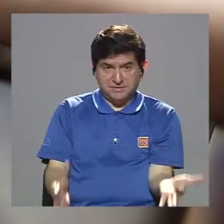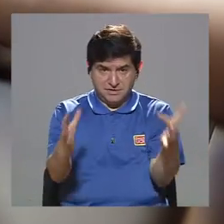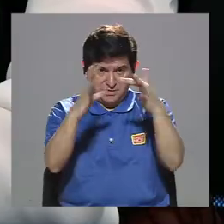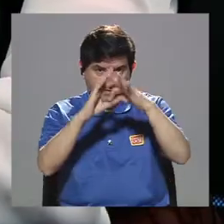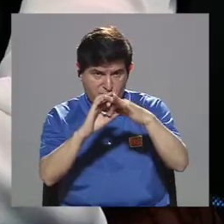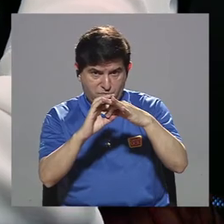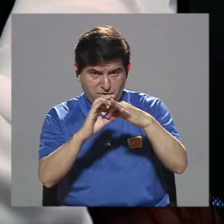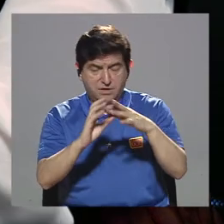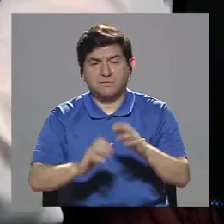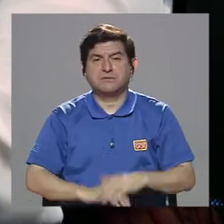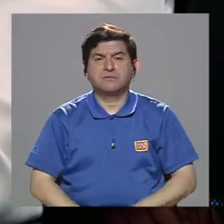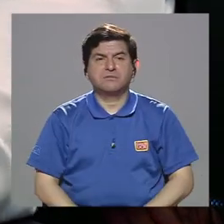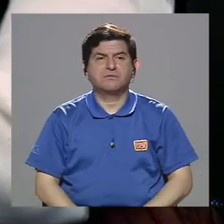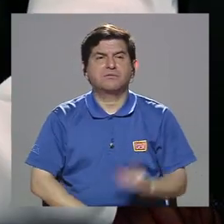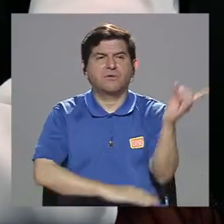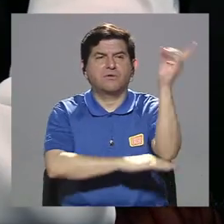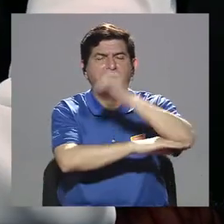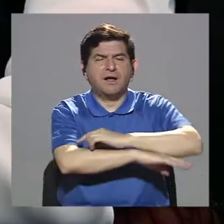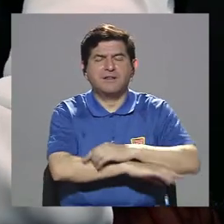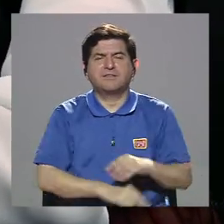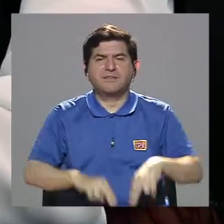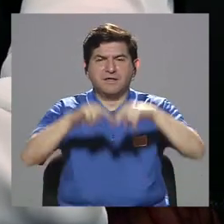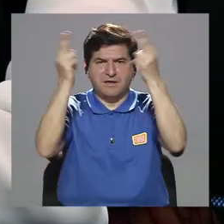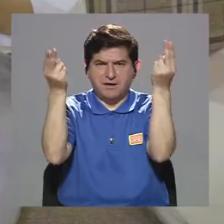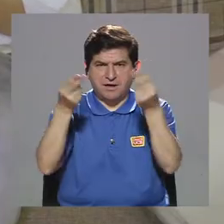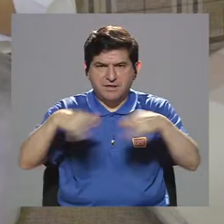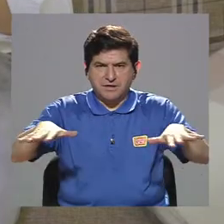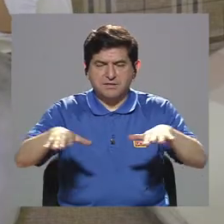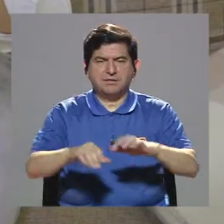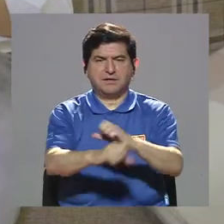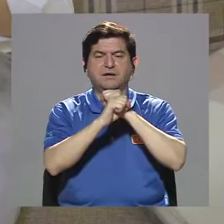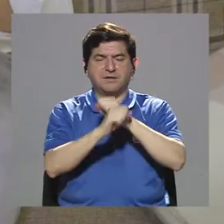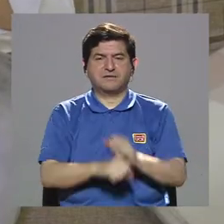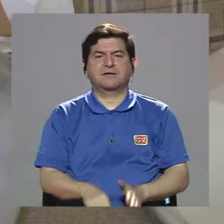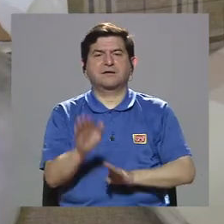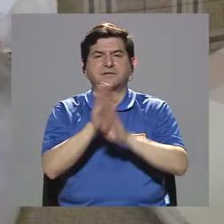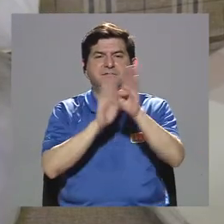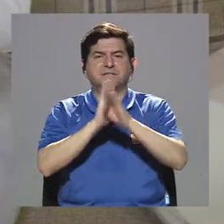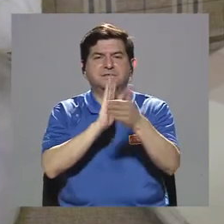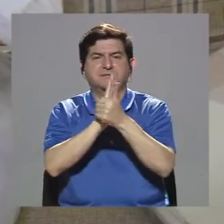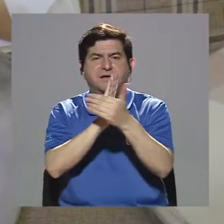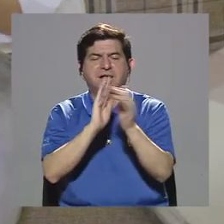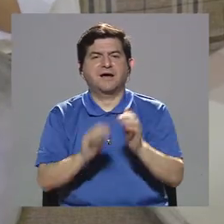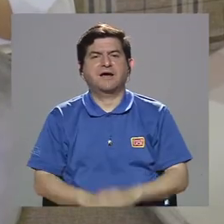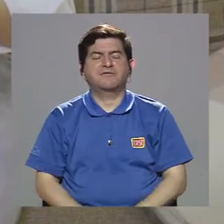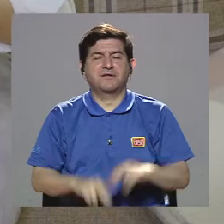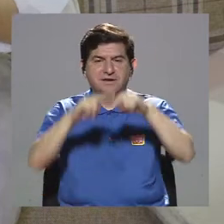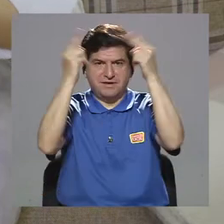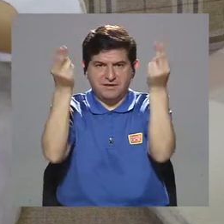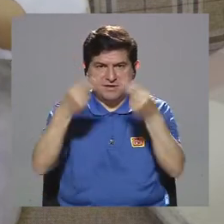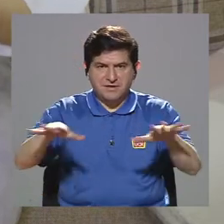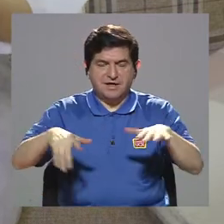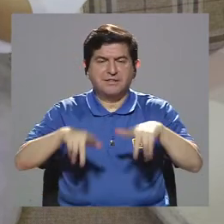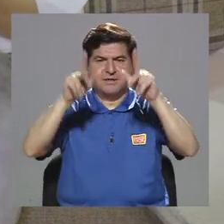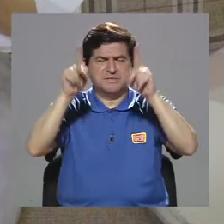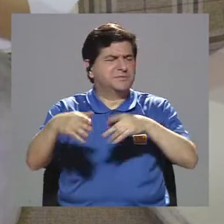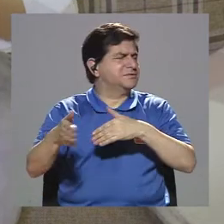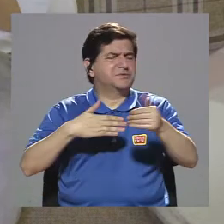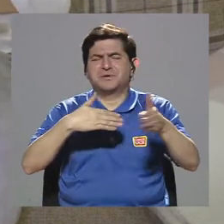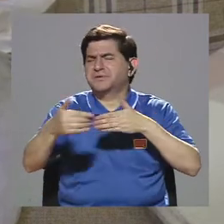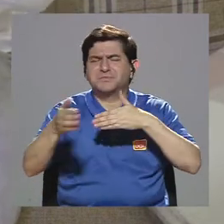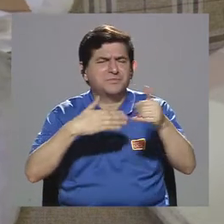asociado al día de la Internet Segura está el desarrollo de habilidades digitales. ¿Cómo asegurarnos que